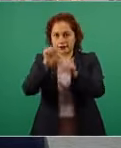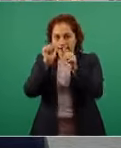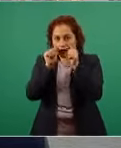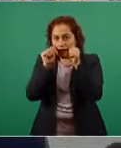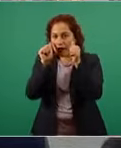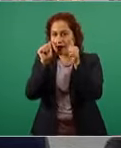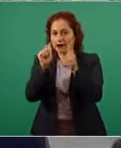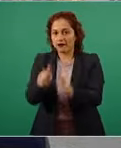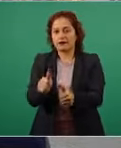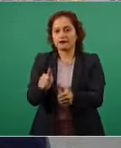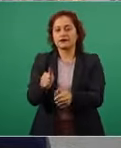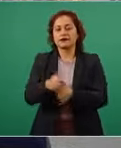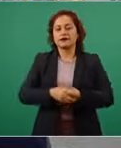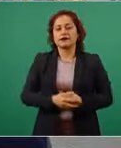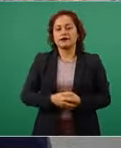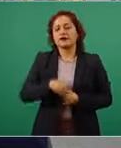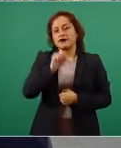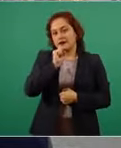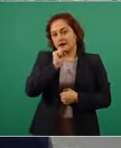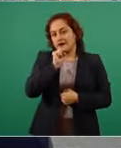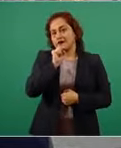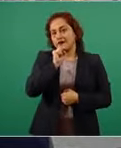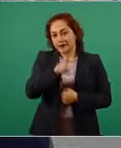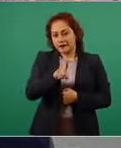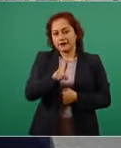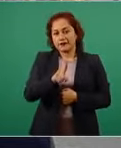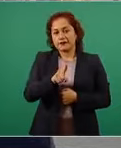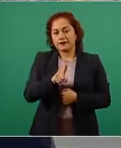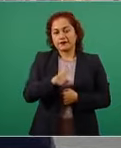representación de nuestro pueblo